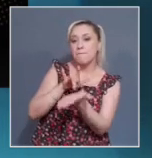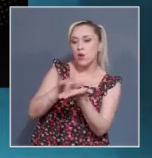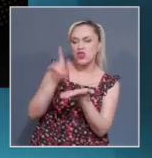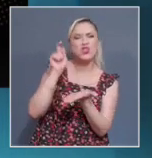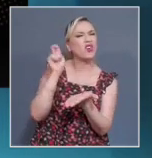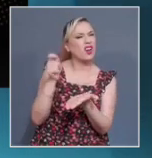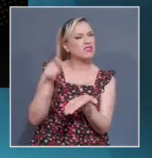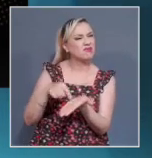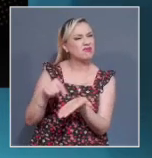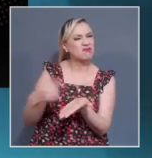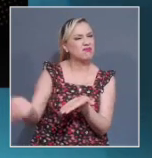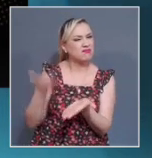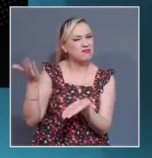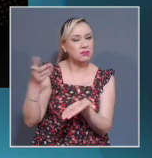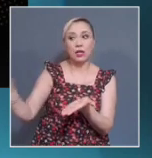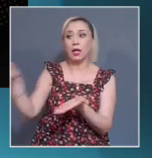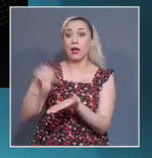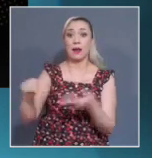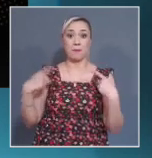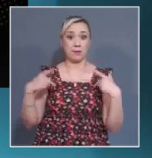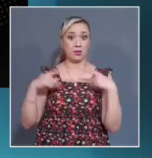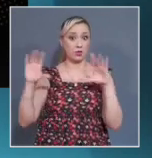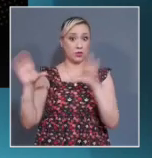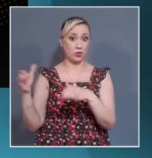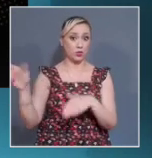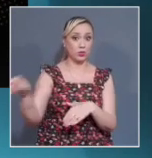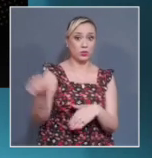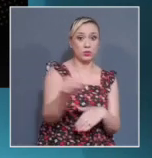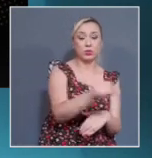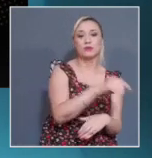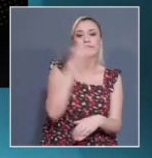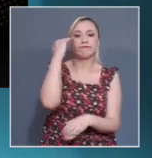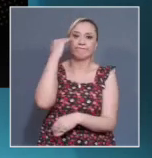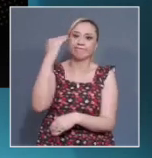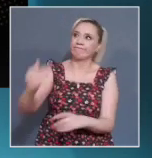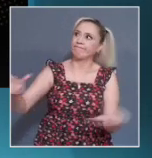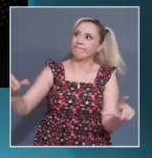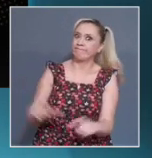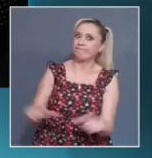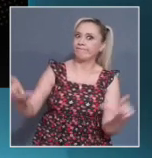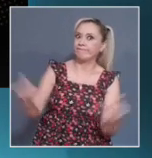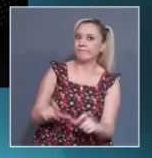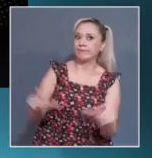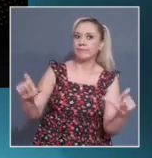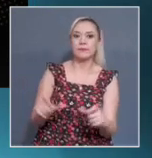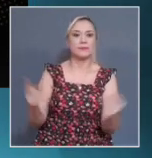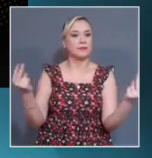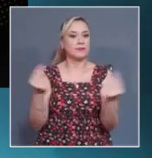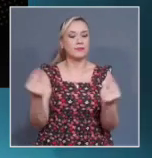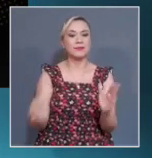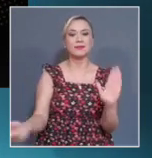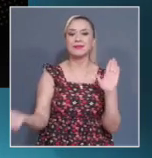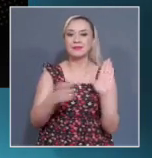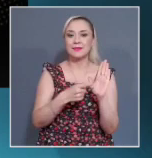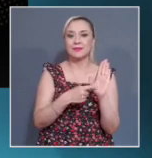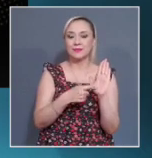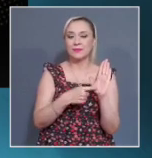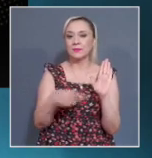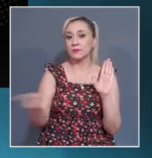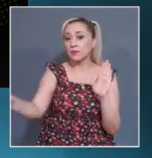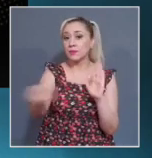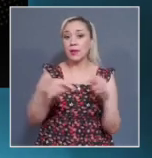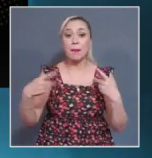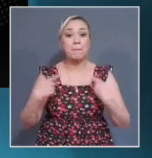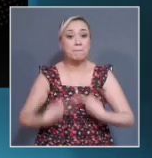los colectivos y va a tardar un poco en que caigamos en la sintonía de que esos seres humanos, esas personas, pueden